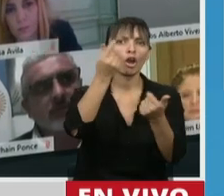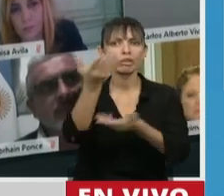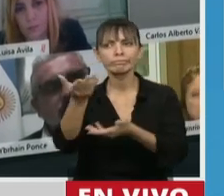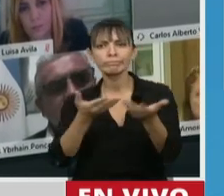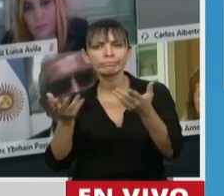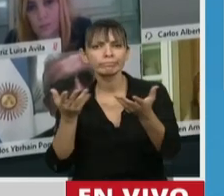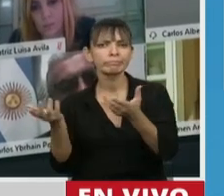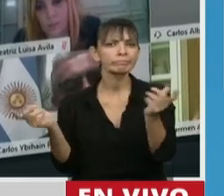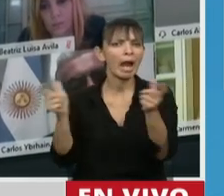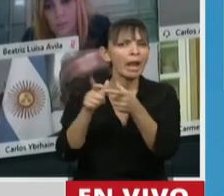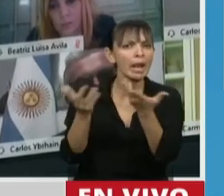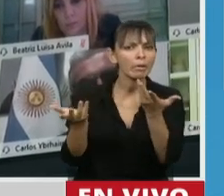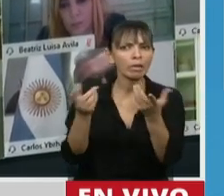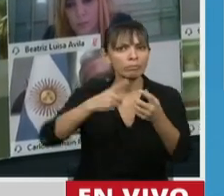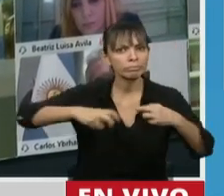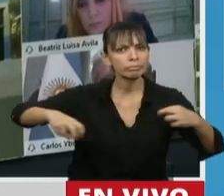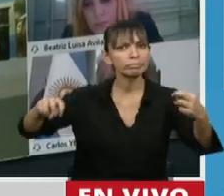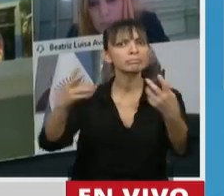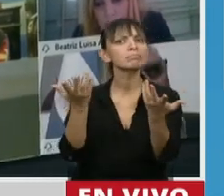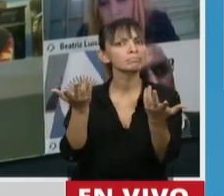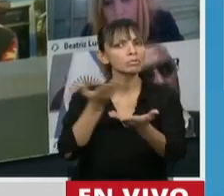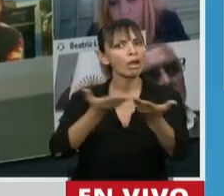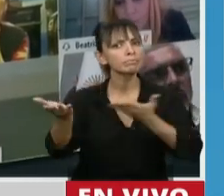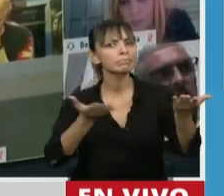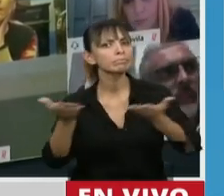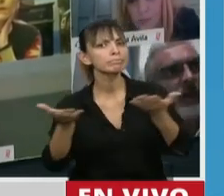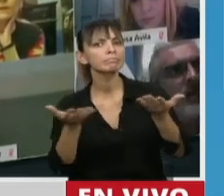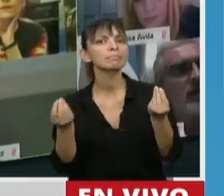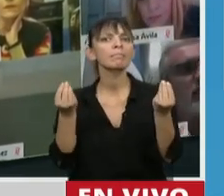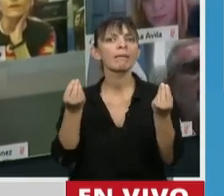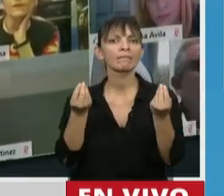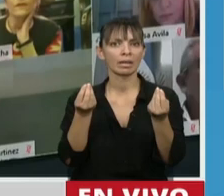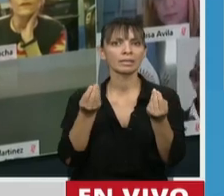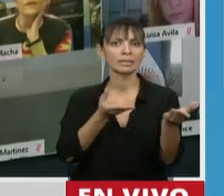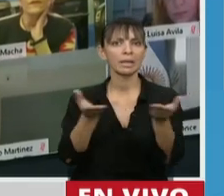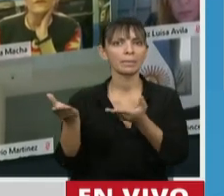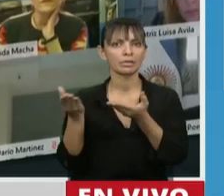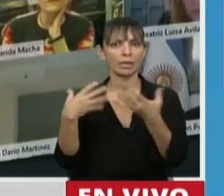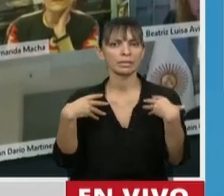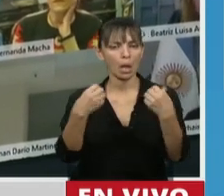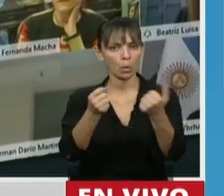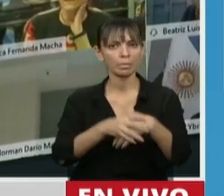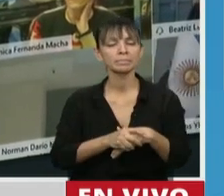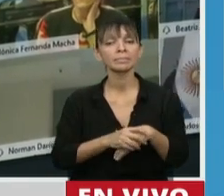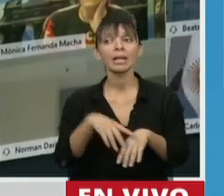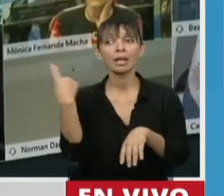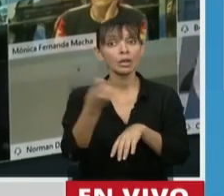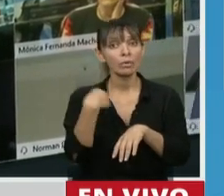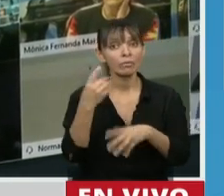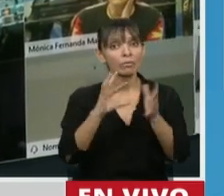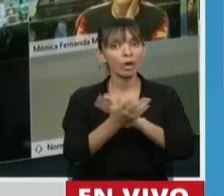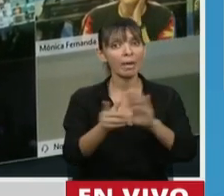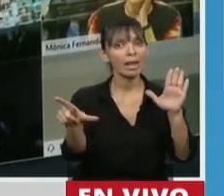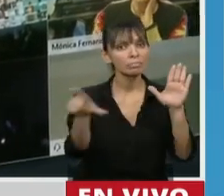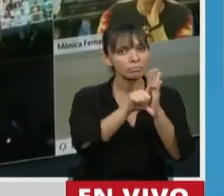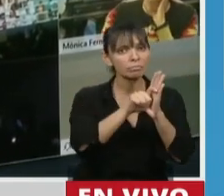es todo un égido muy grande de prestadores del servicio de salud. Y si hay algo que tiene nuestra legislación en la